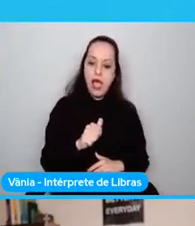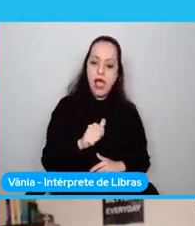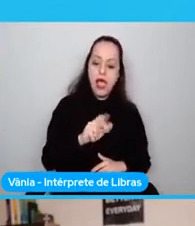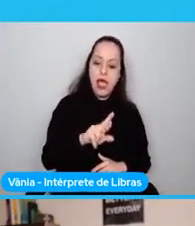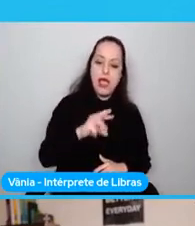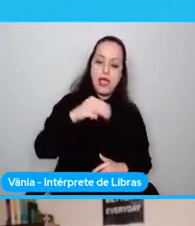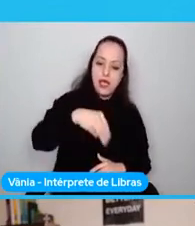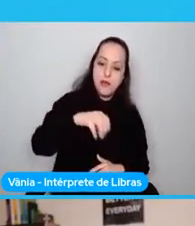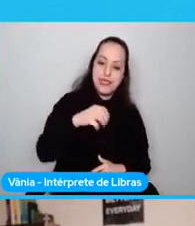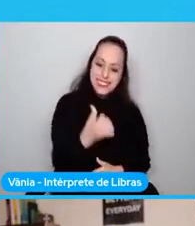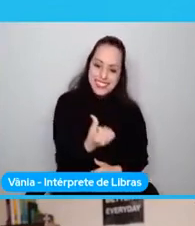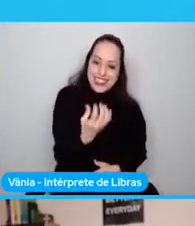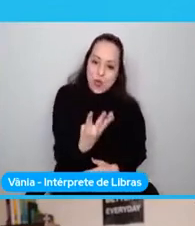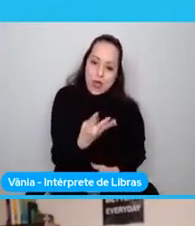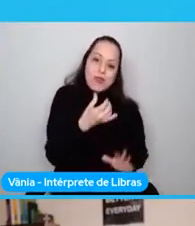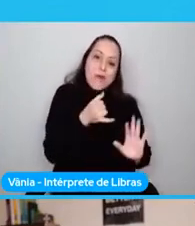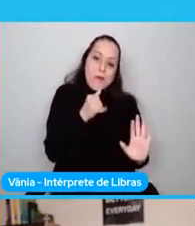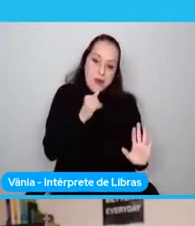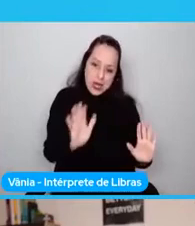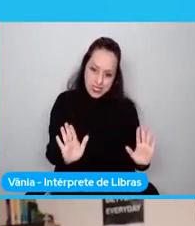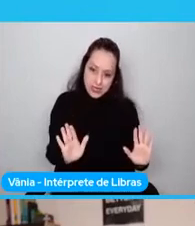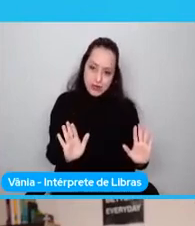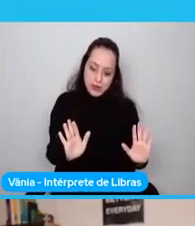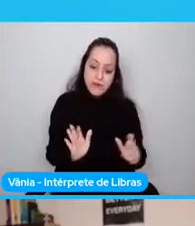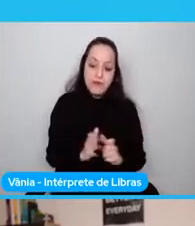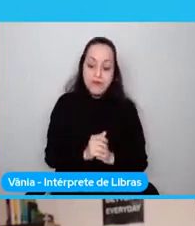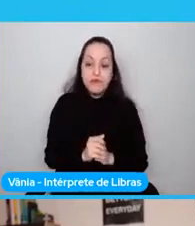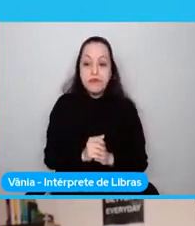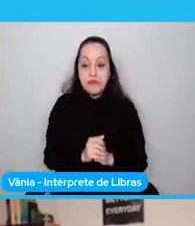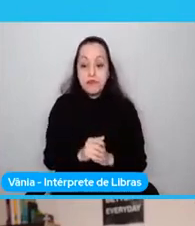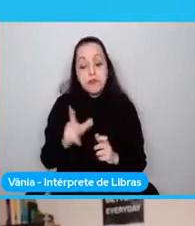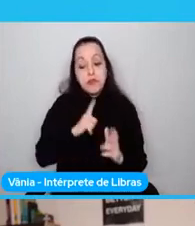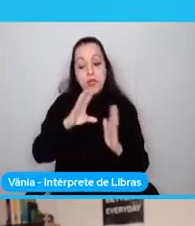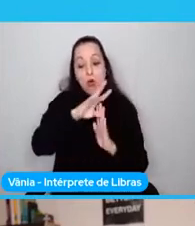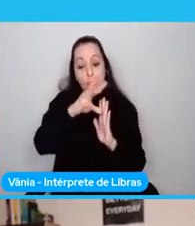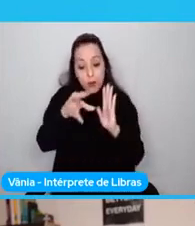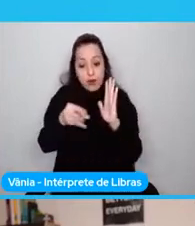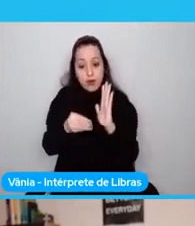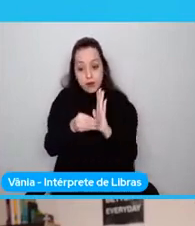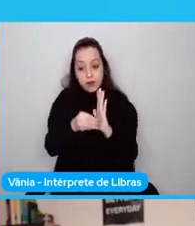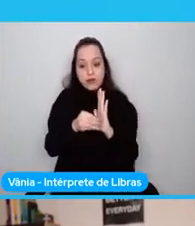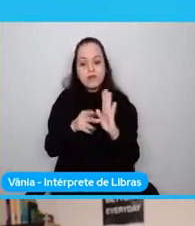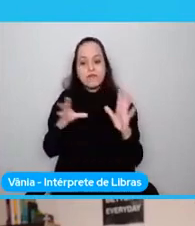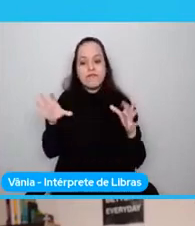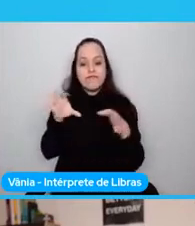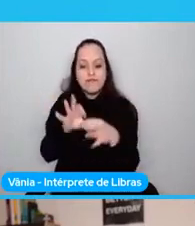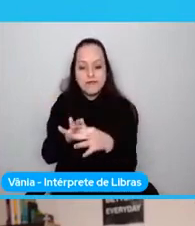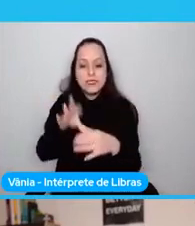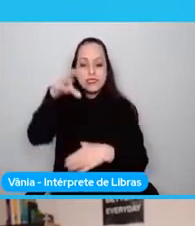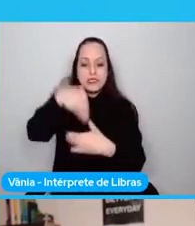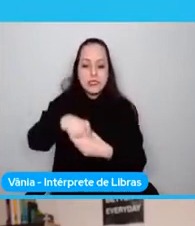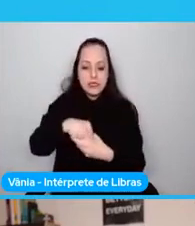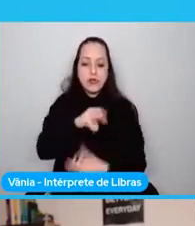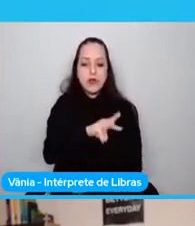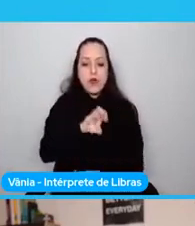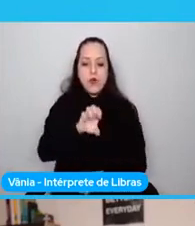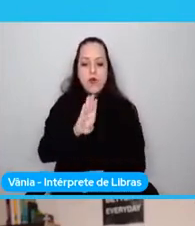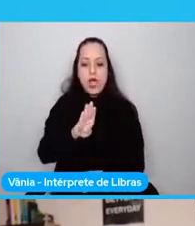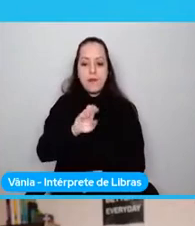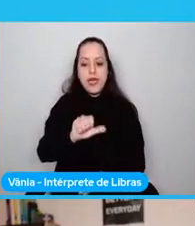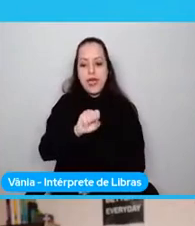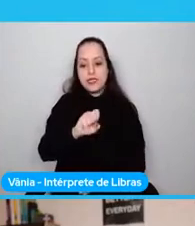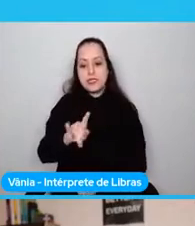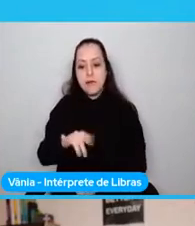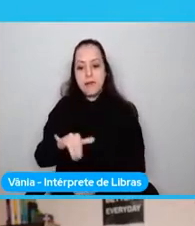estaría compilando para WebAssembly. Y WebAssembly inicialmente